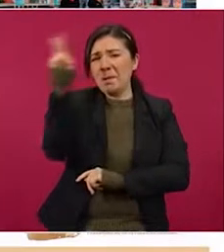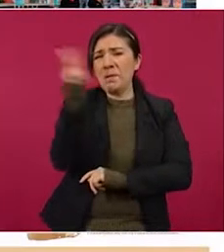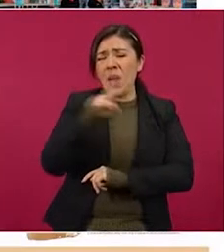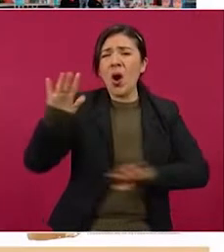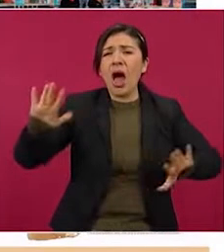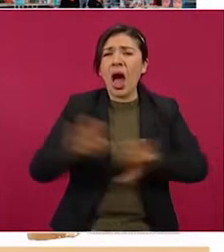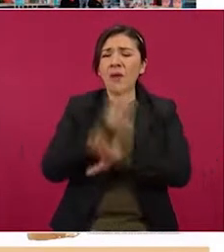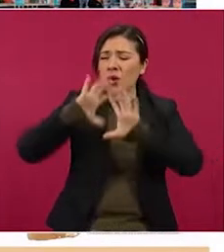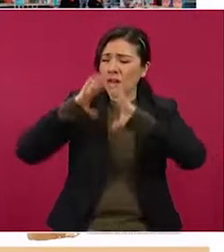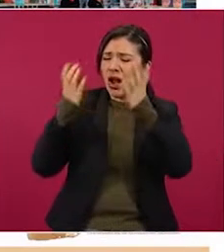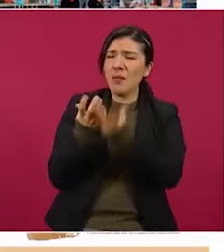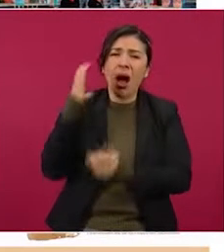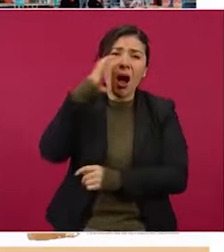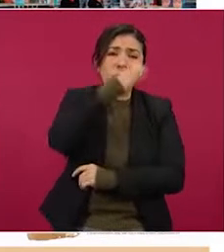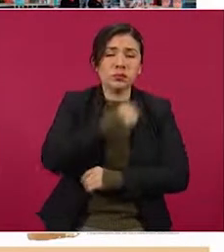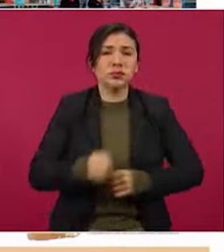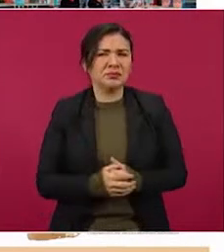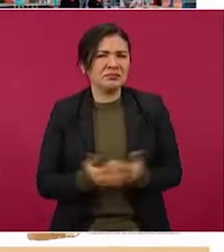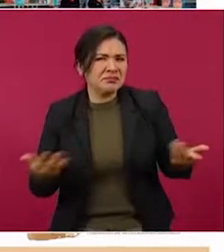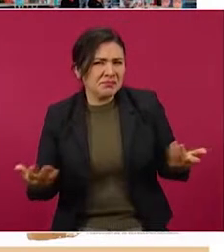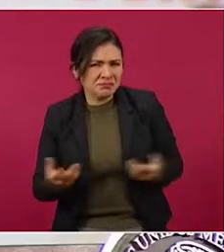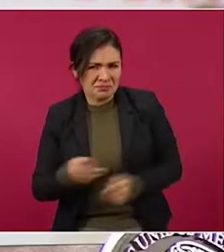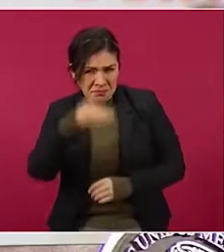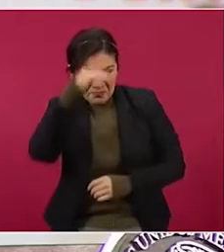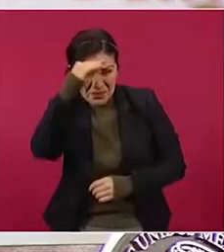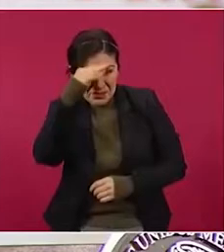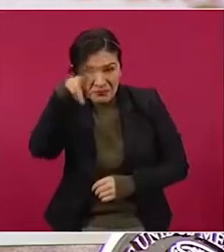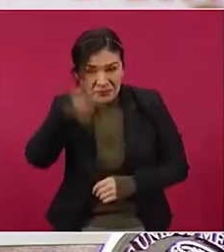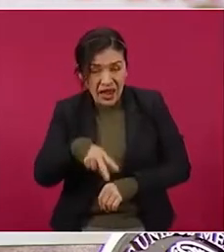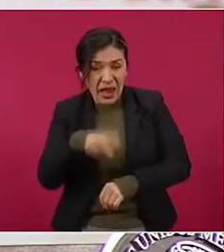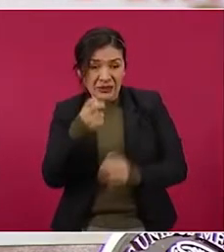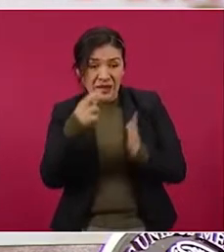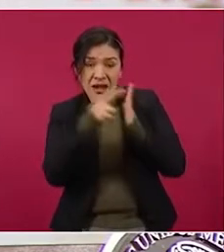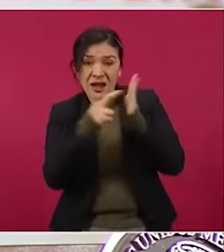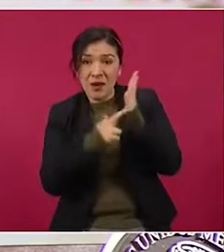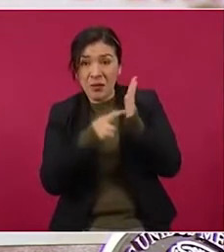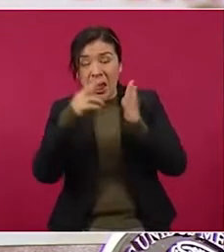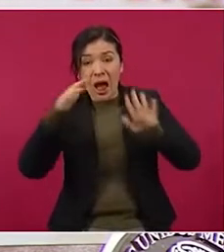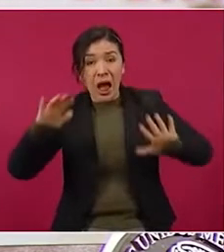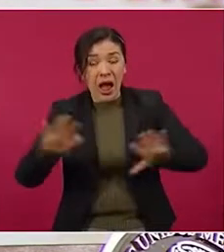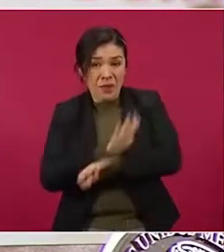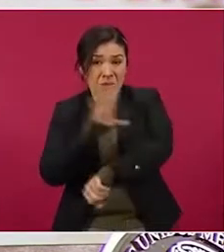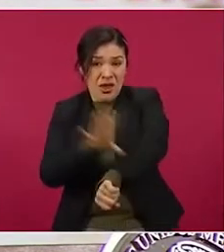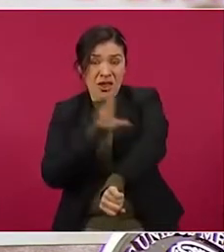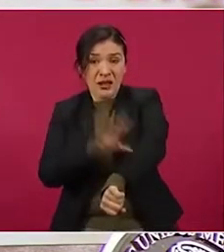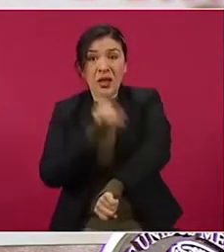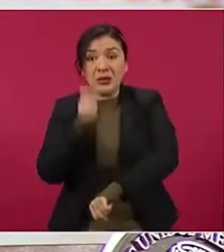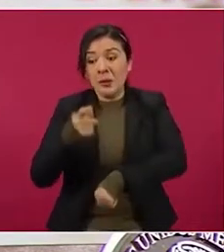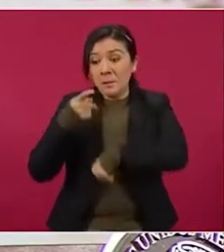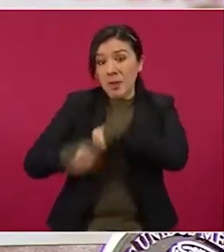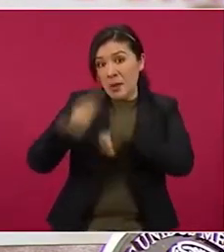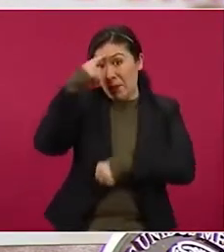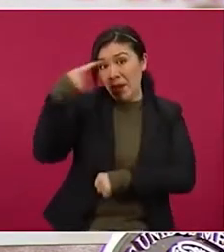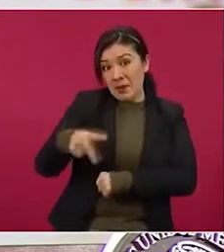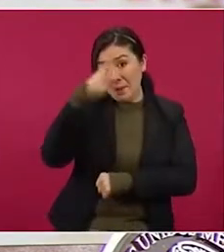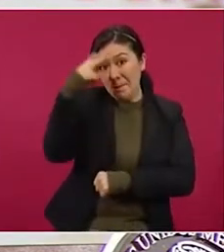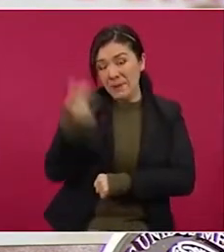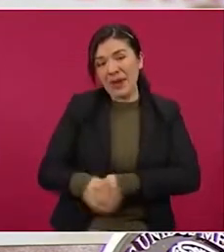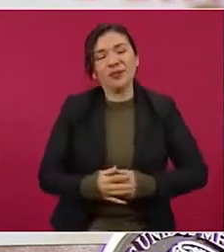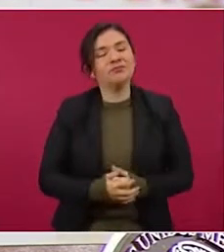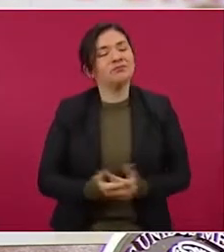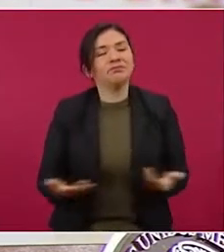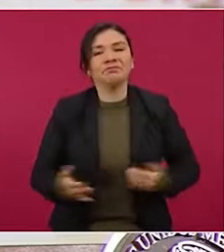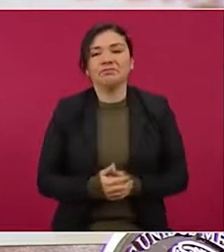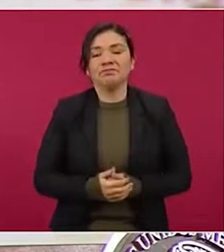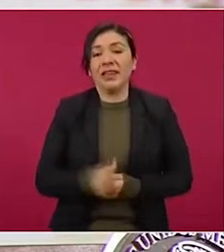Ya sólo falta que digan que la reforma eléctrica es un peligro para México. El 17 de enero de